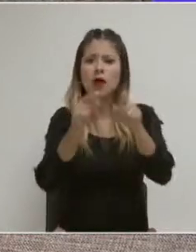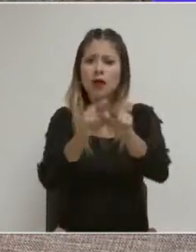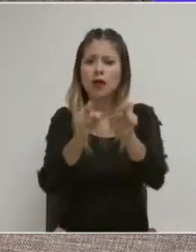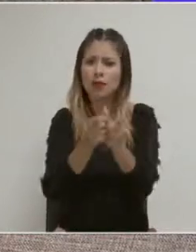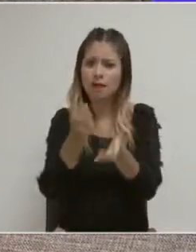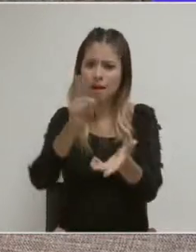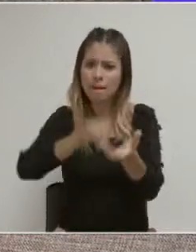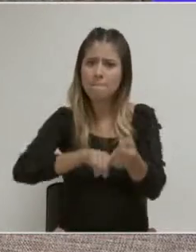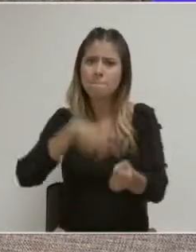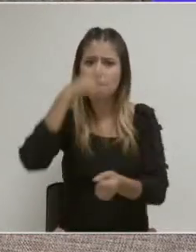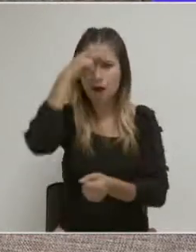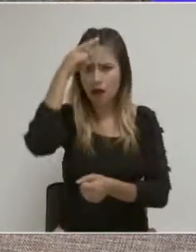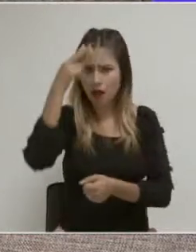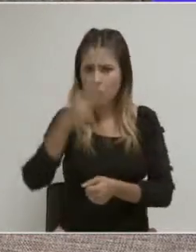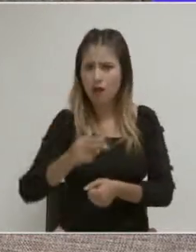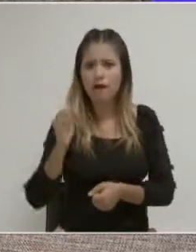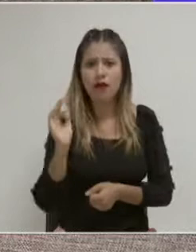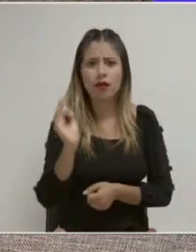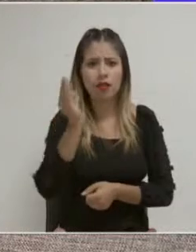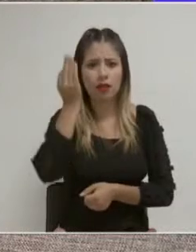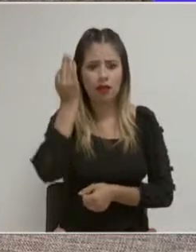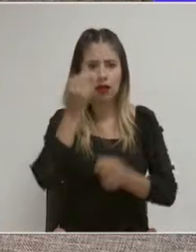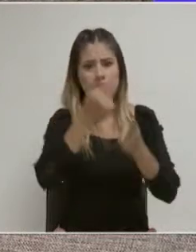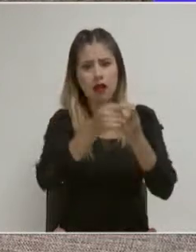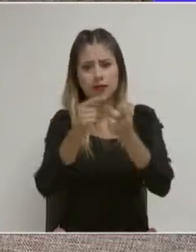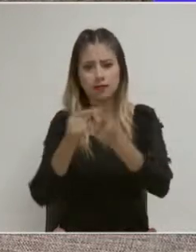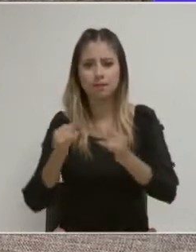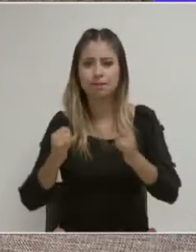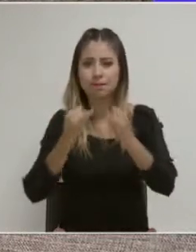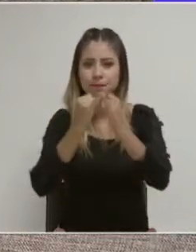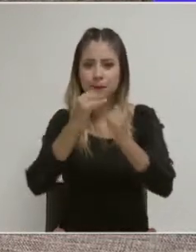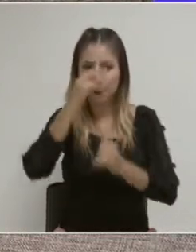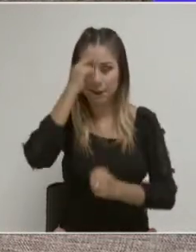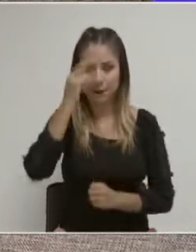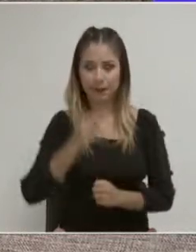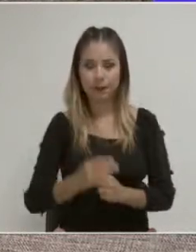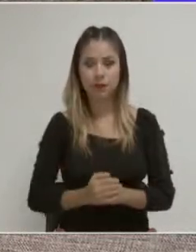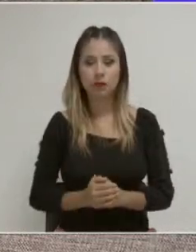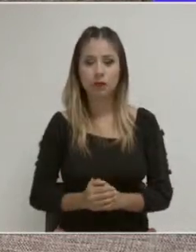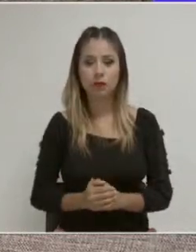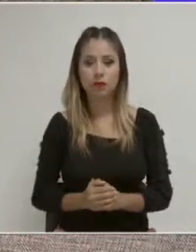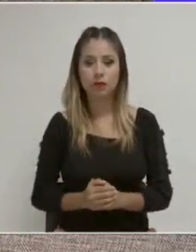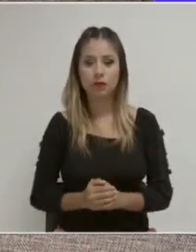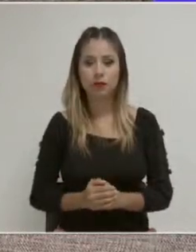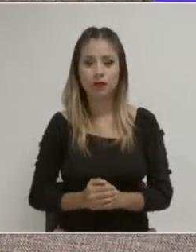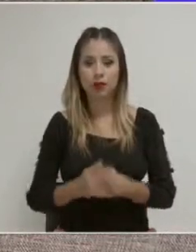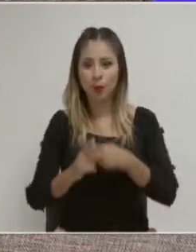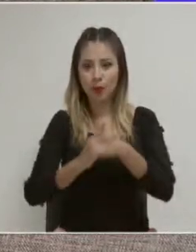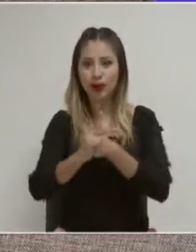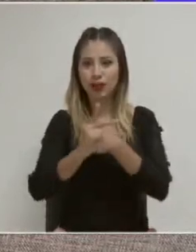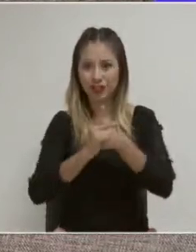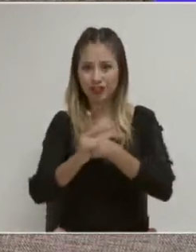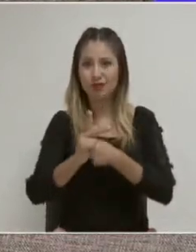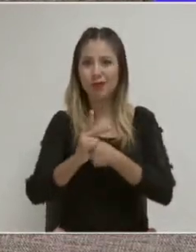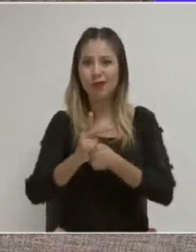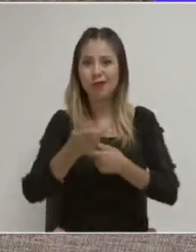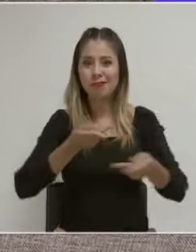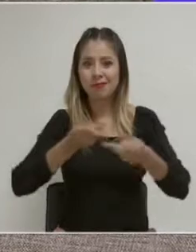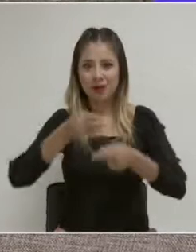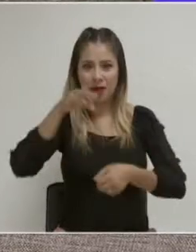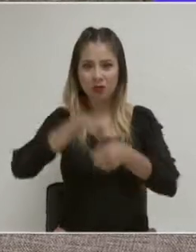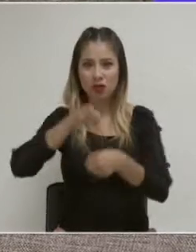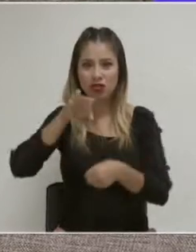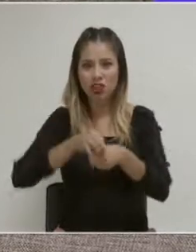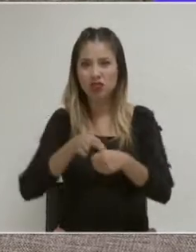organismos federales, en instituciones federales de gobierno. para el próximo proceso electoral, ¿qué tanto avanzará